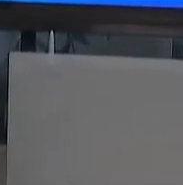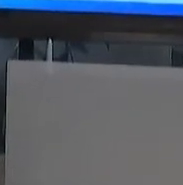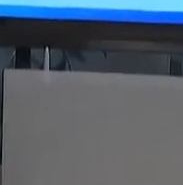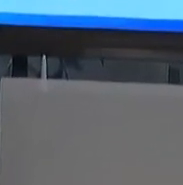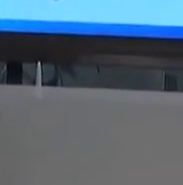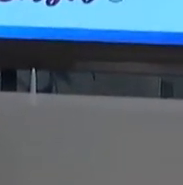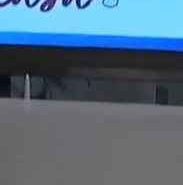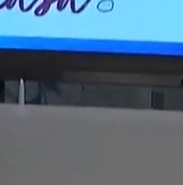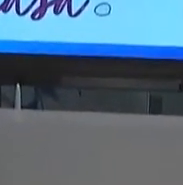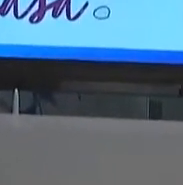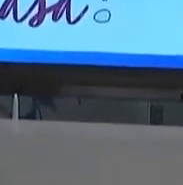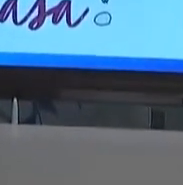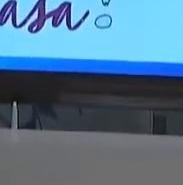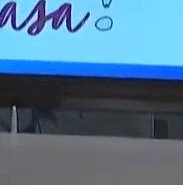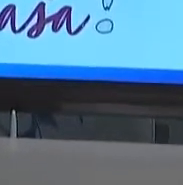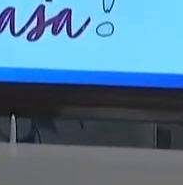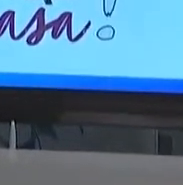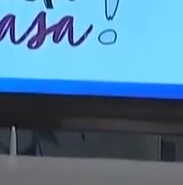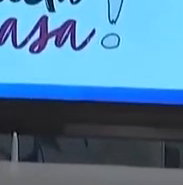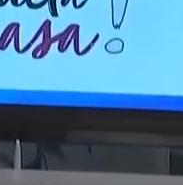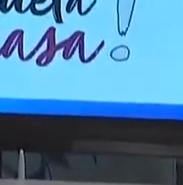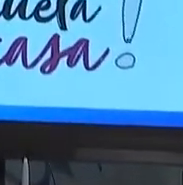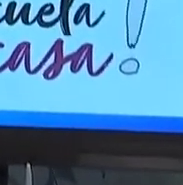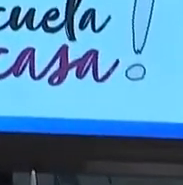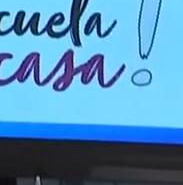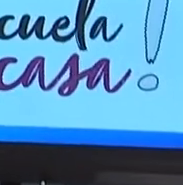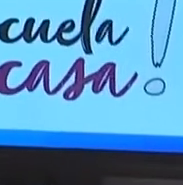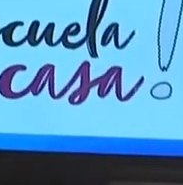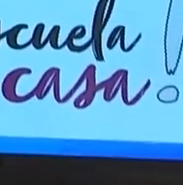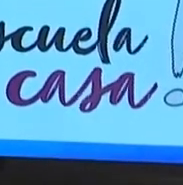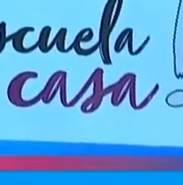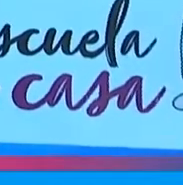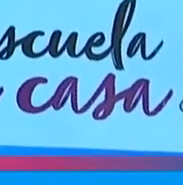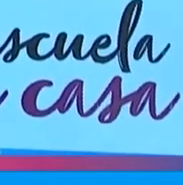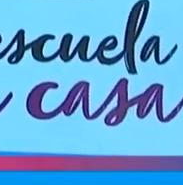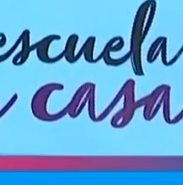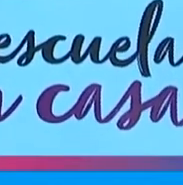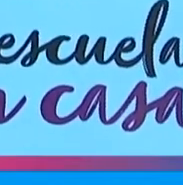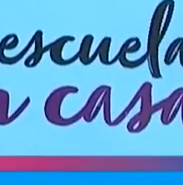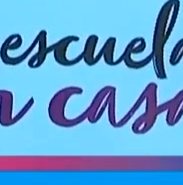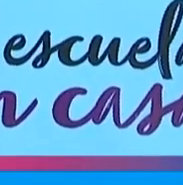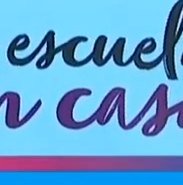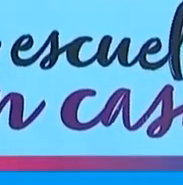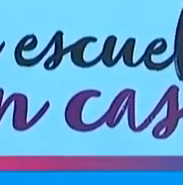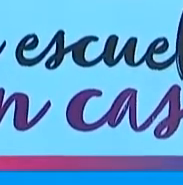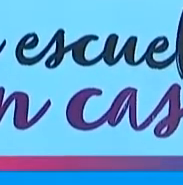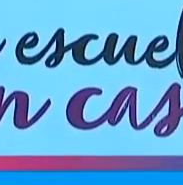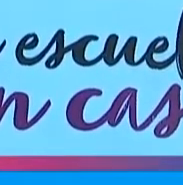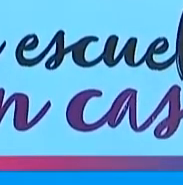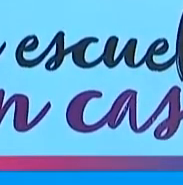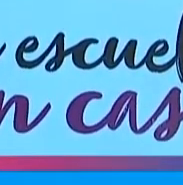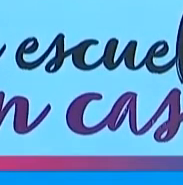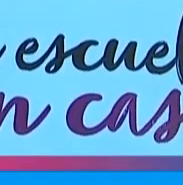Bien, seguimos con ustedes, gracias por esta compañía, con el acompañamiento de varios medios de comunicación todos los días, de lunes a viernes,